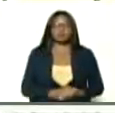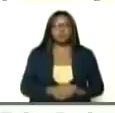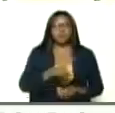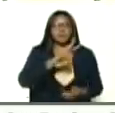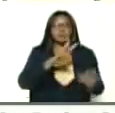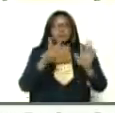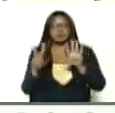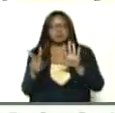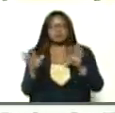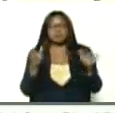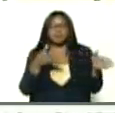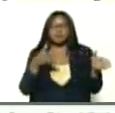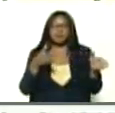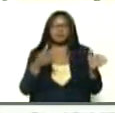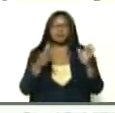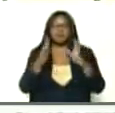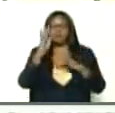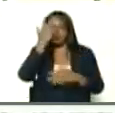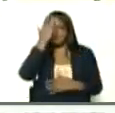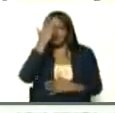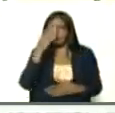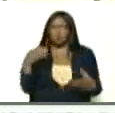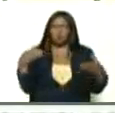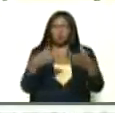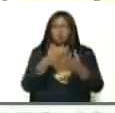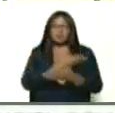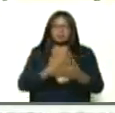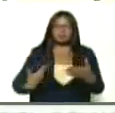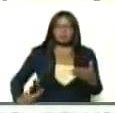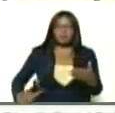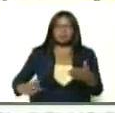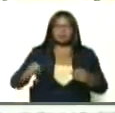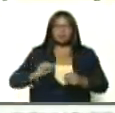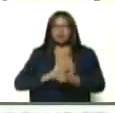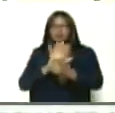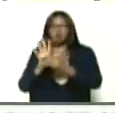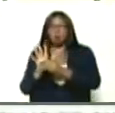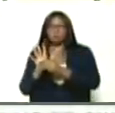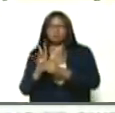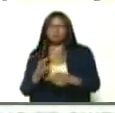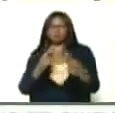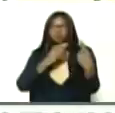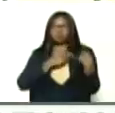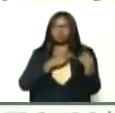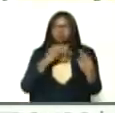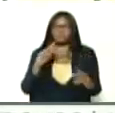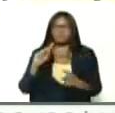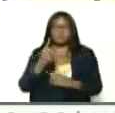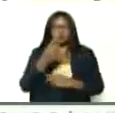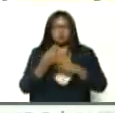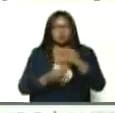de febrero, la comisión presidencial del COVID, fue el primer paso,